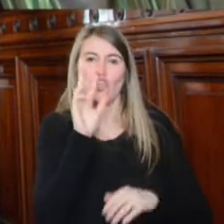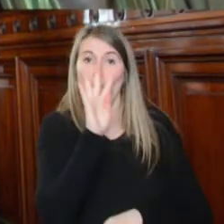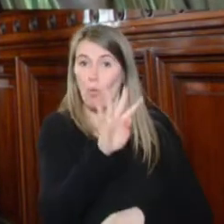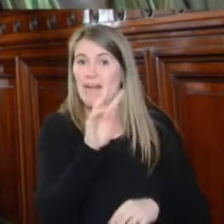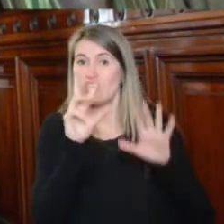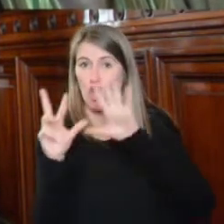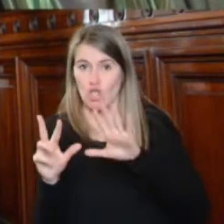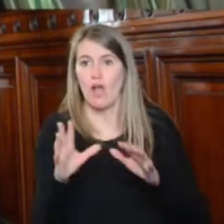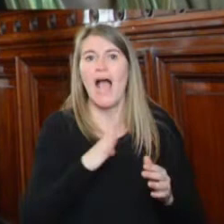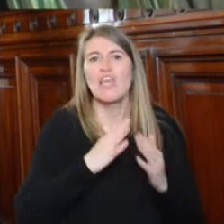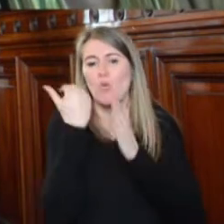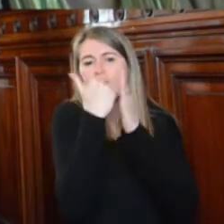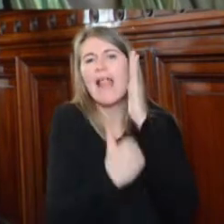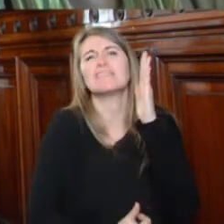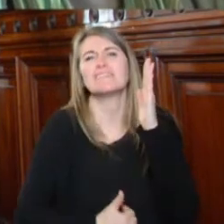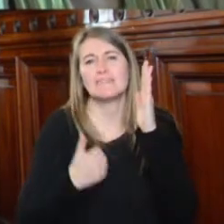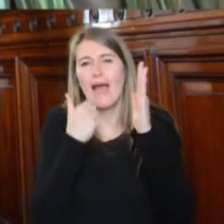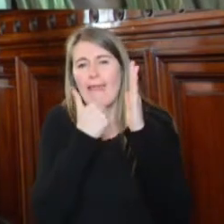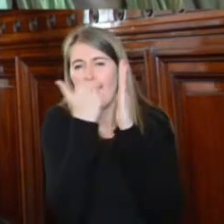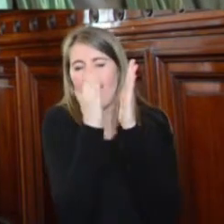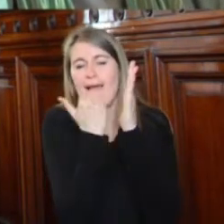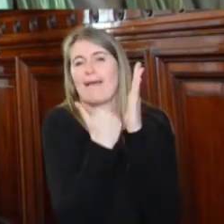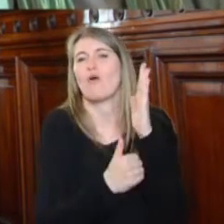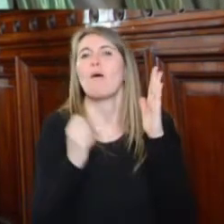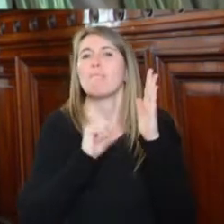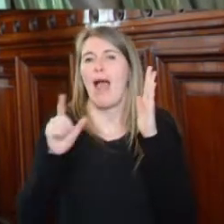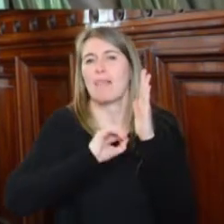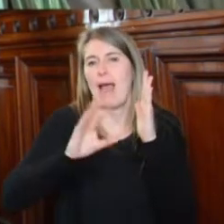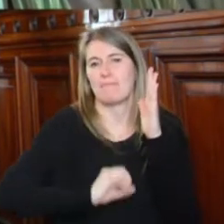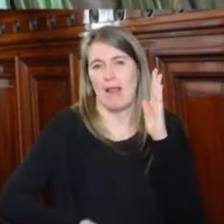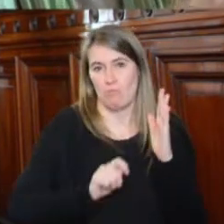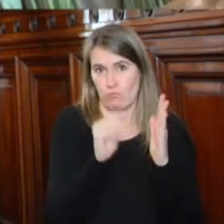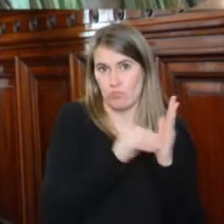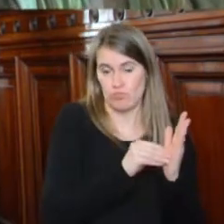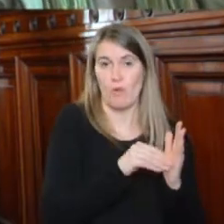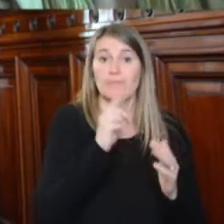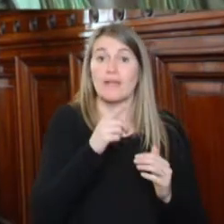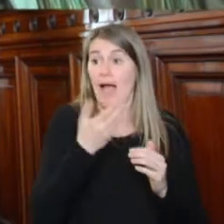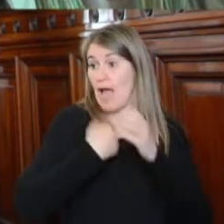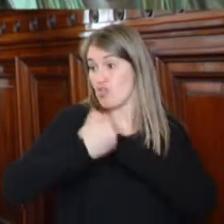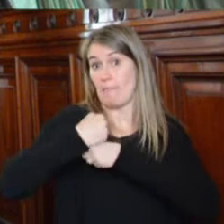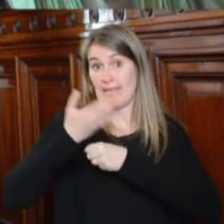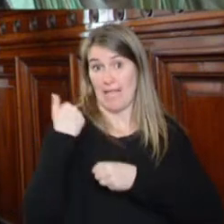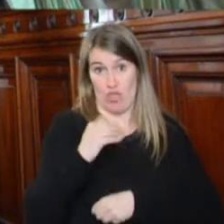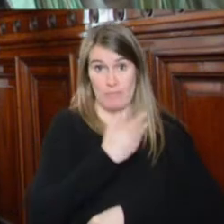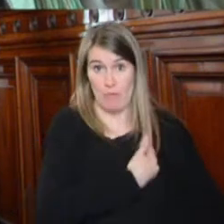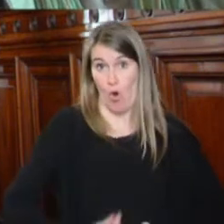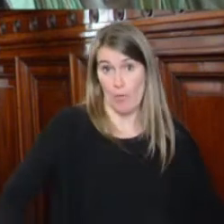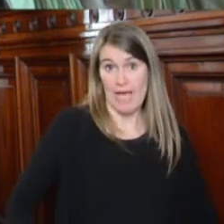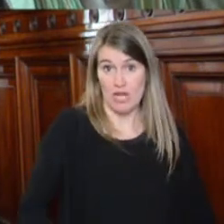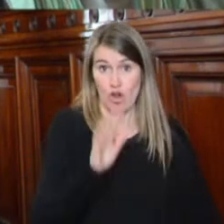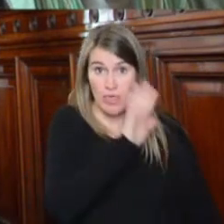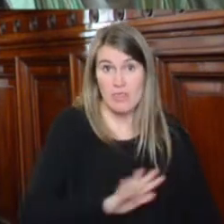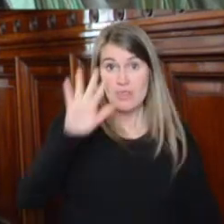listas negras de abogados y trabajadores reclamantes. En efecto, en julio pasado el Gobierno Nacional creó un registro especial en el que se ficha a todos los